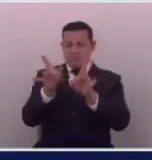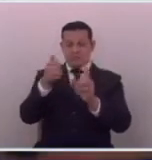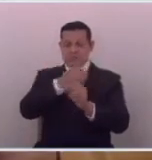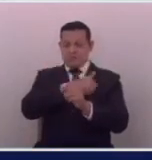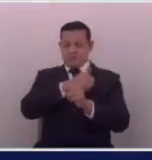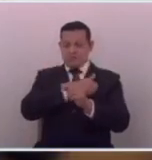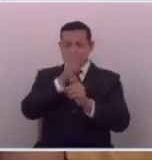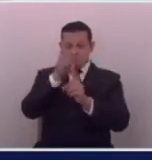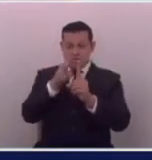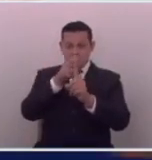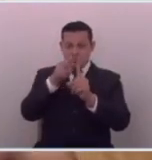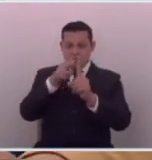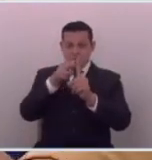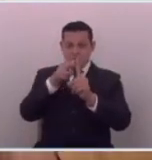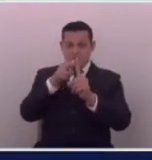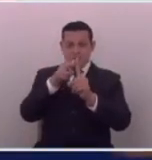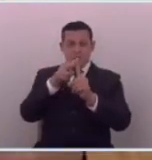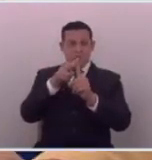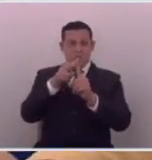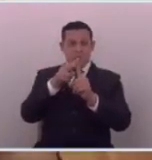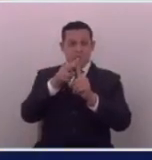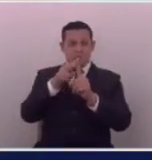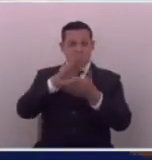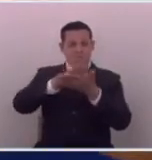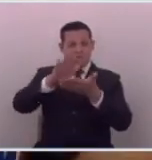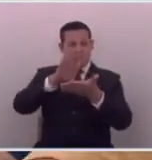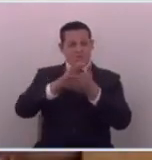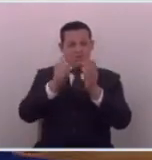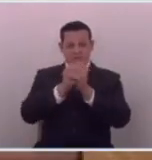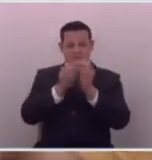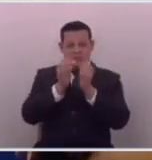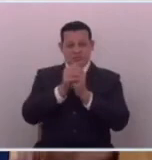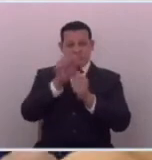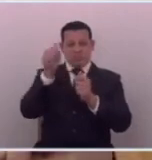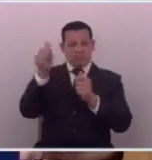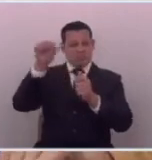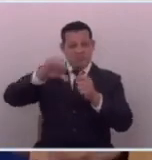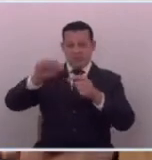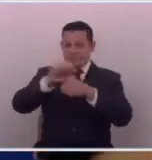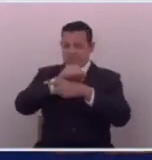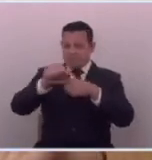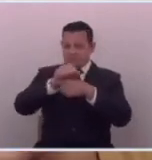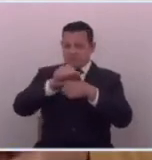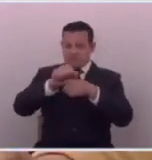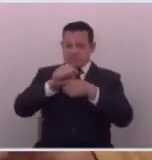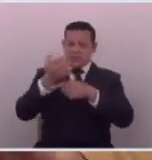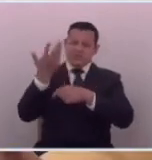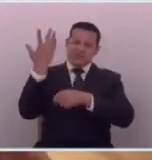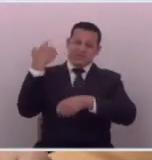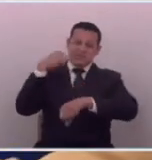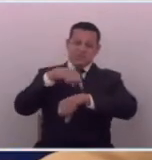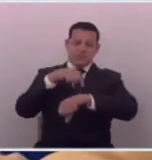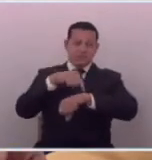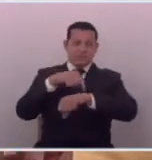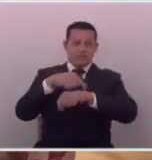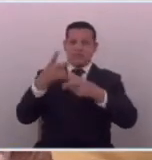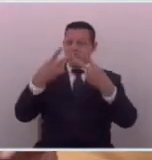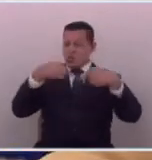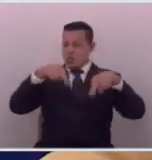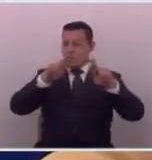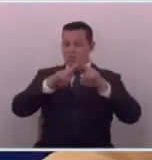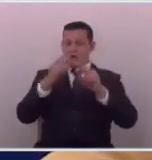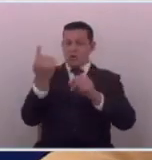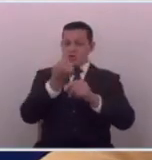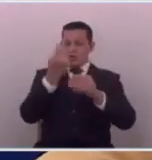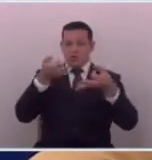tocado a los pobres periodistas pagar las consecuencias de esas malas prácticas que en el pasado eran lo cotidiano y era